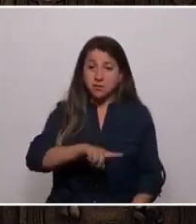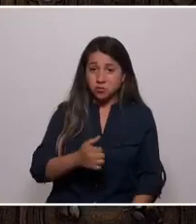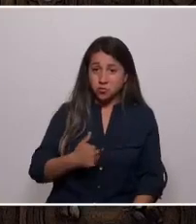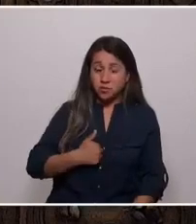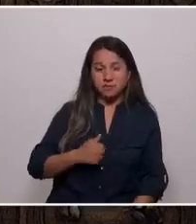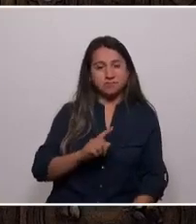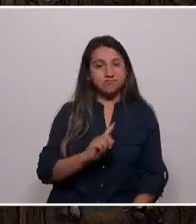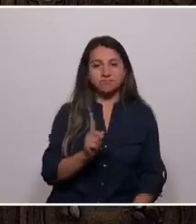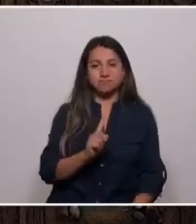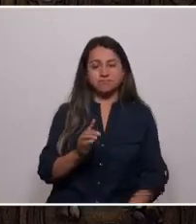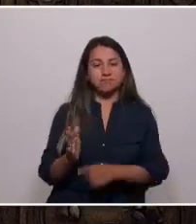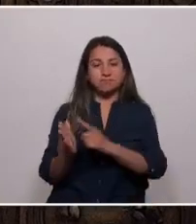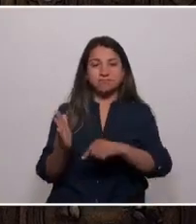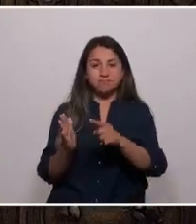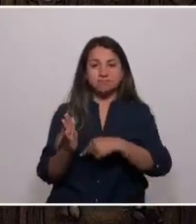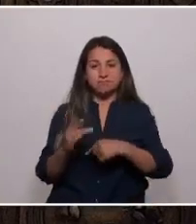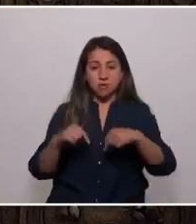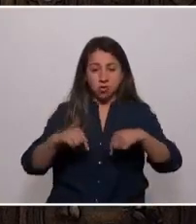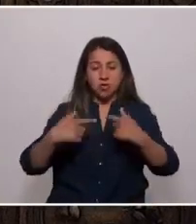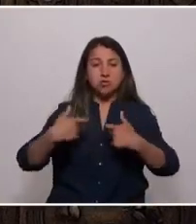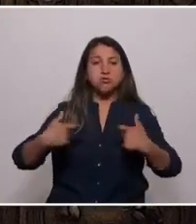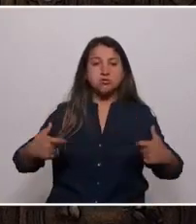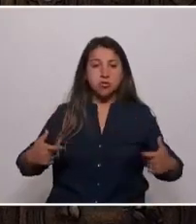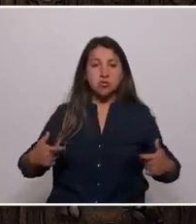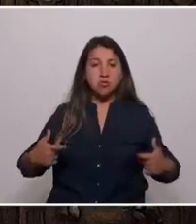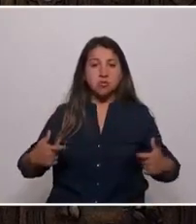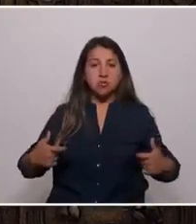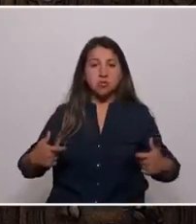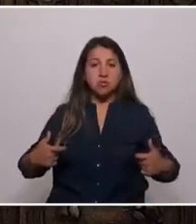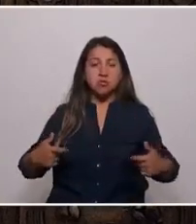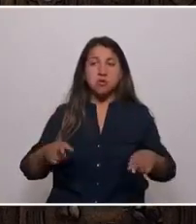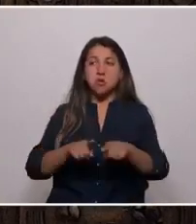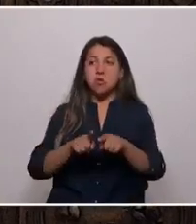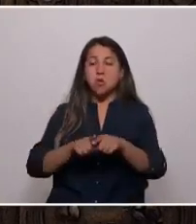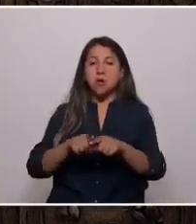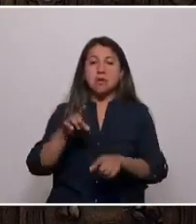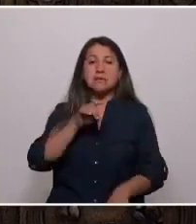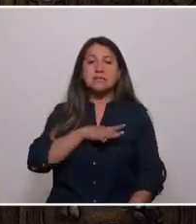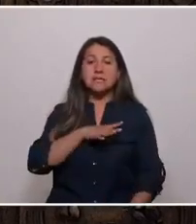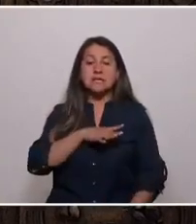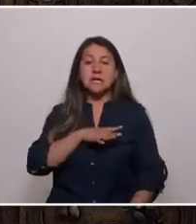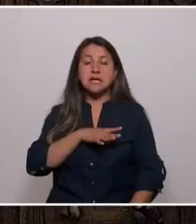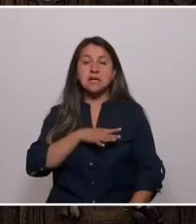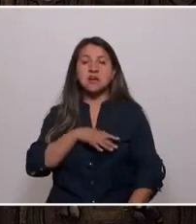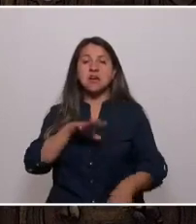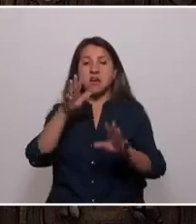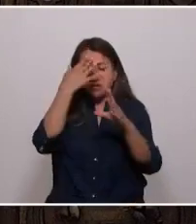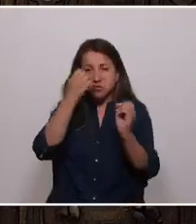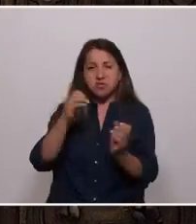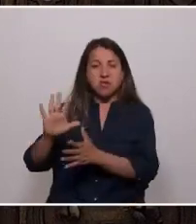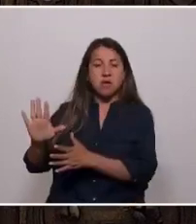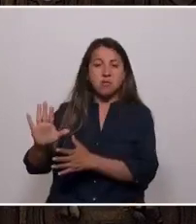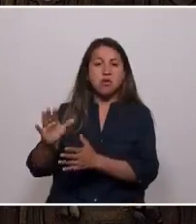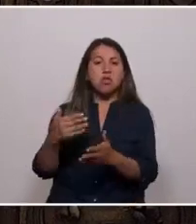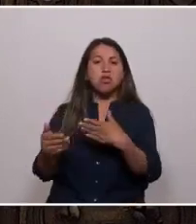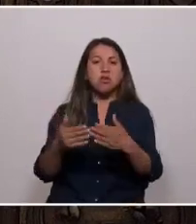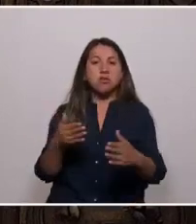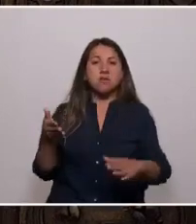y hoy somos el patio trasero de Chile que muchas veces decimos termina en Puerto Montt.